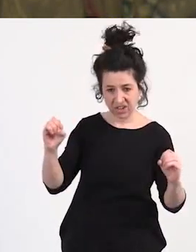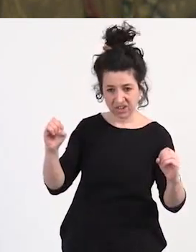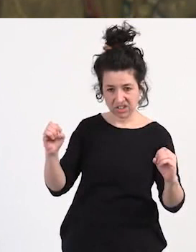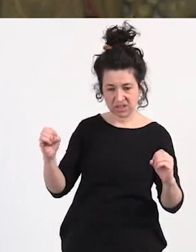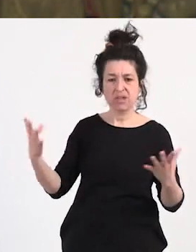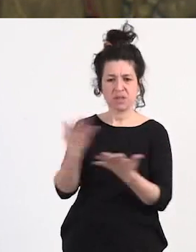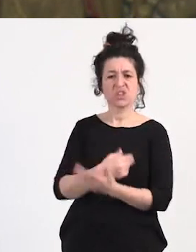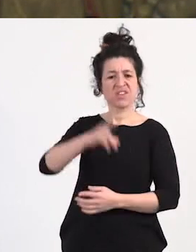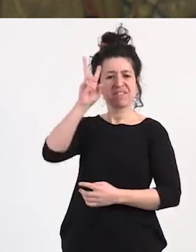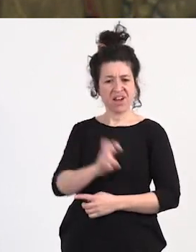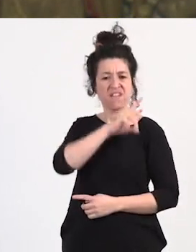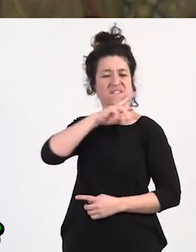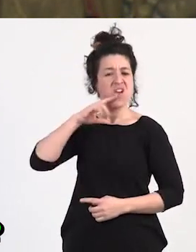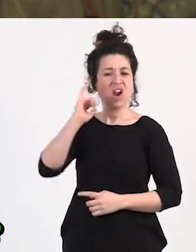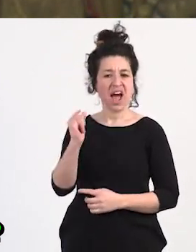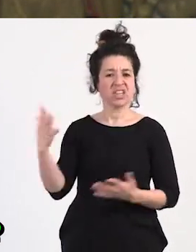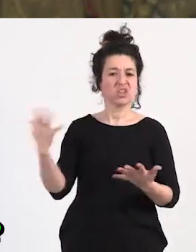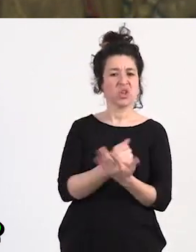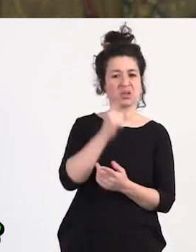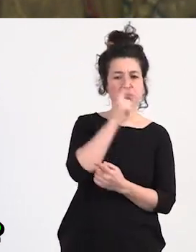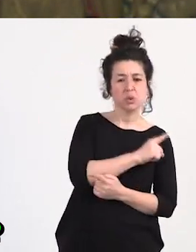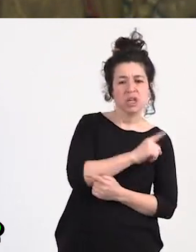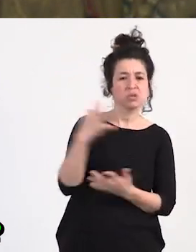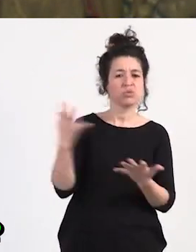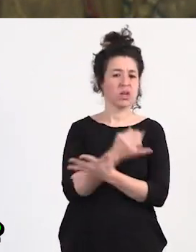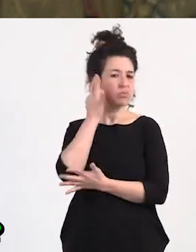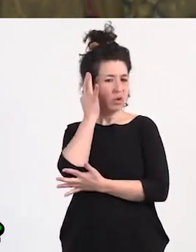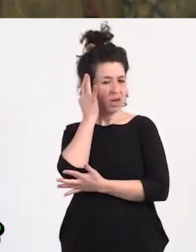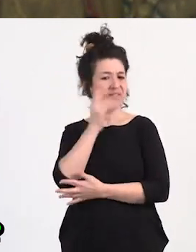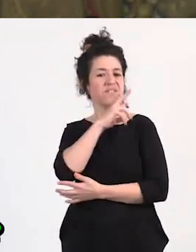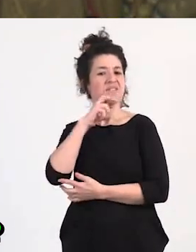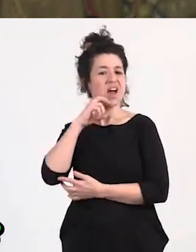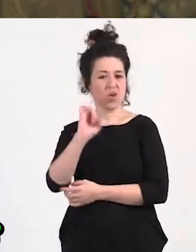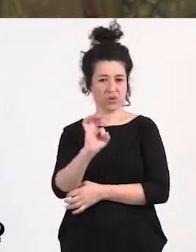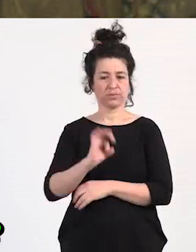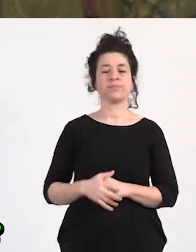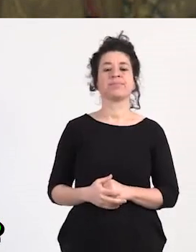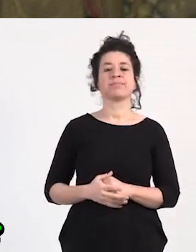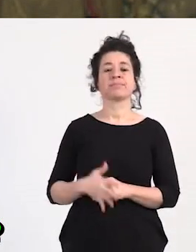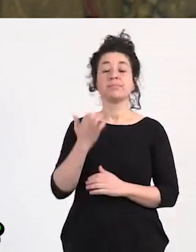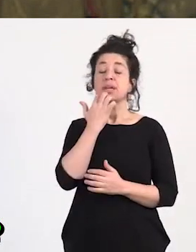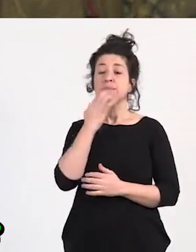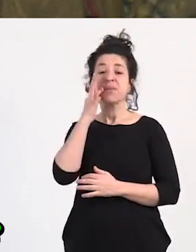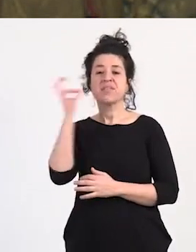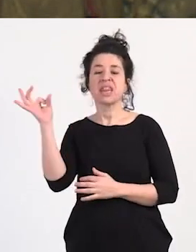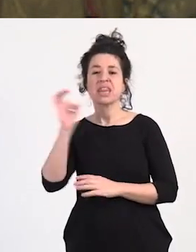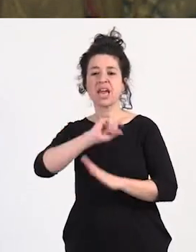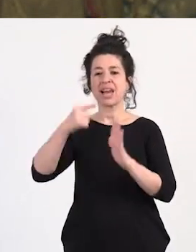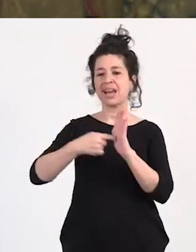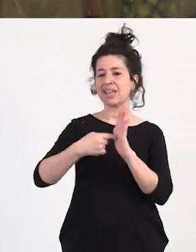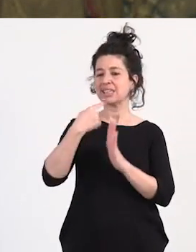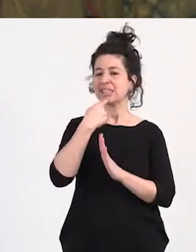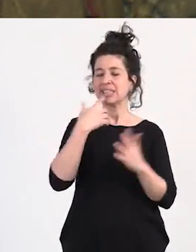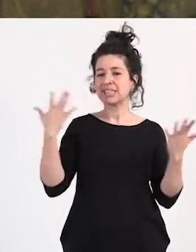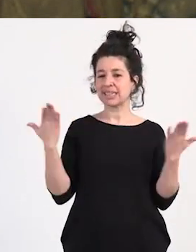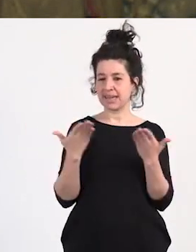mujeres valemos porque si entonces lo que decía en Francia que ha pasado con esta ley ha